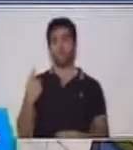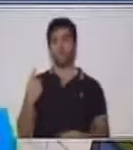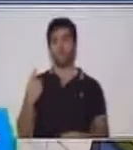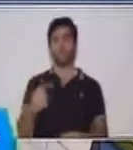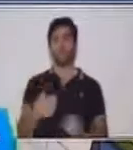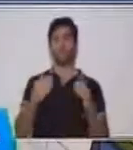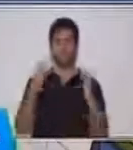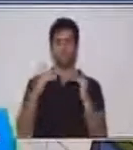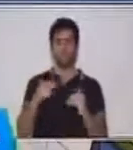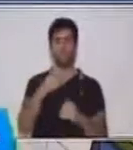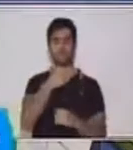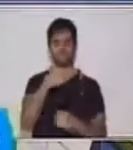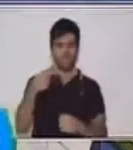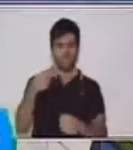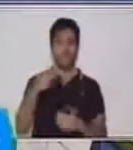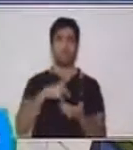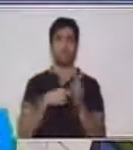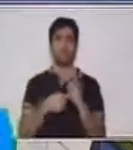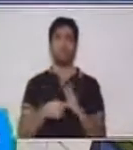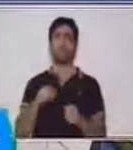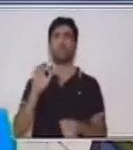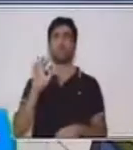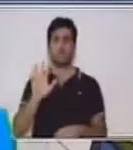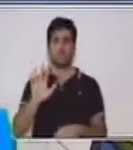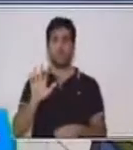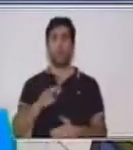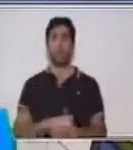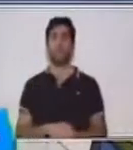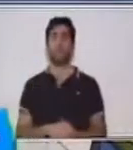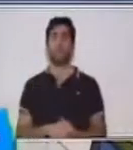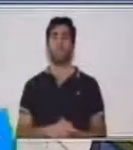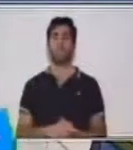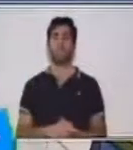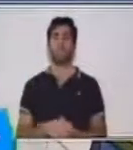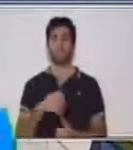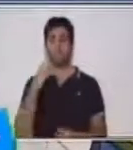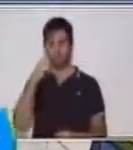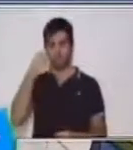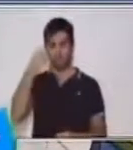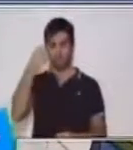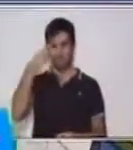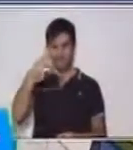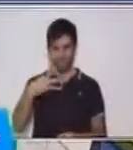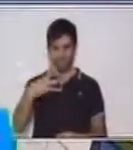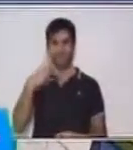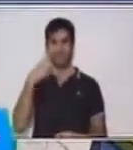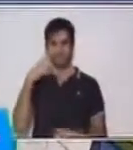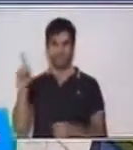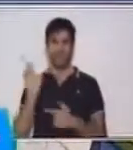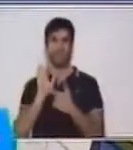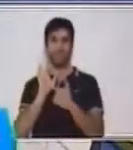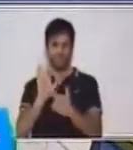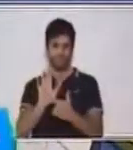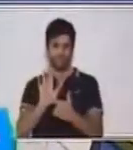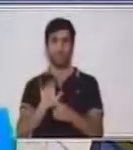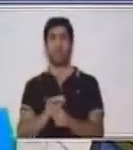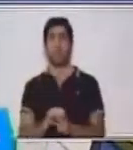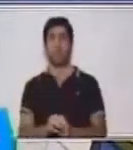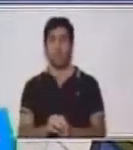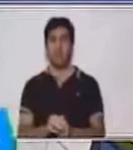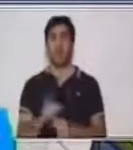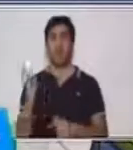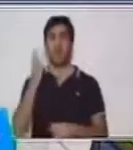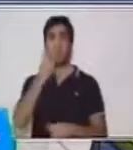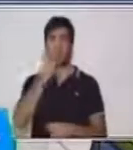uno y la barra que representa el número cinco. Con estos tres símbolos que nosotros vemos acá, los